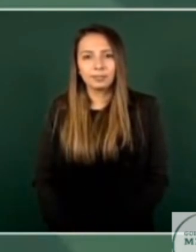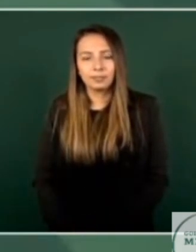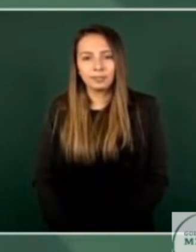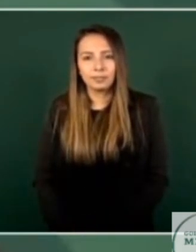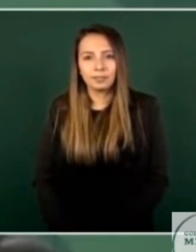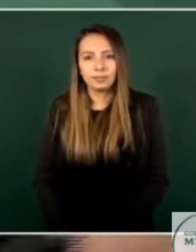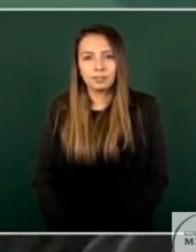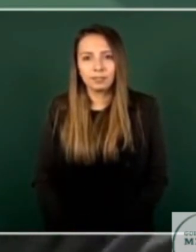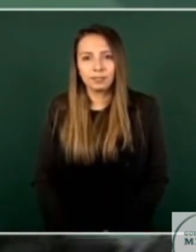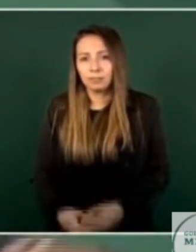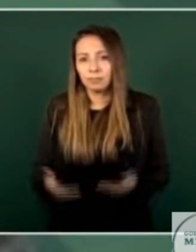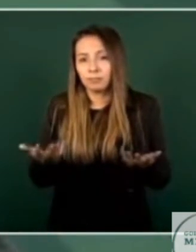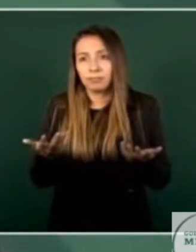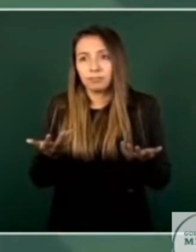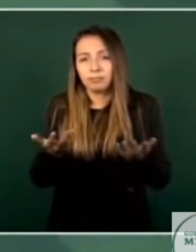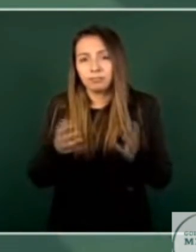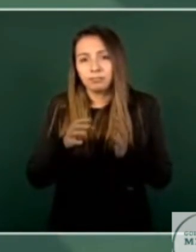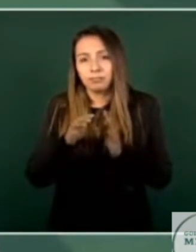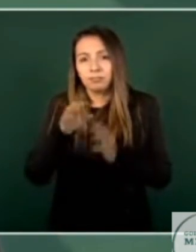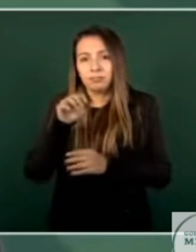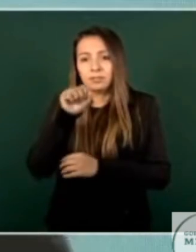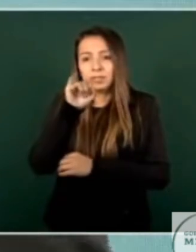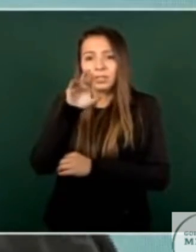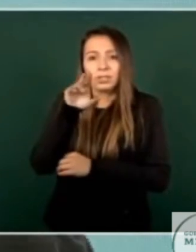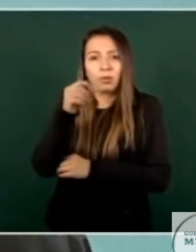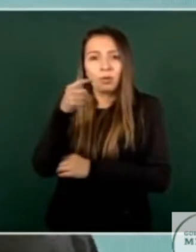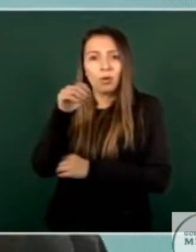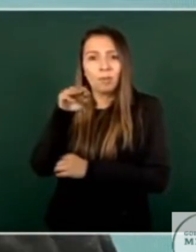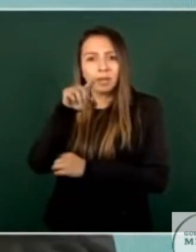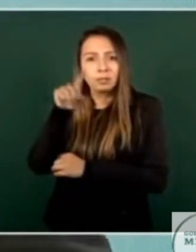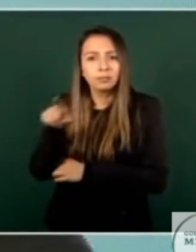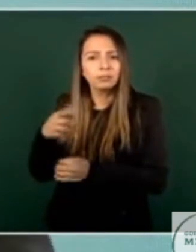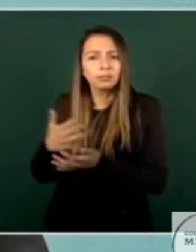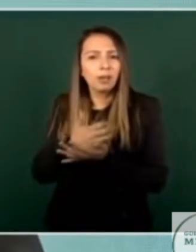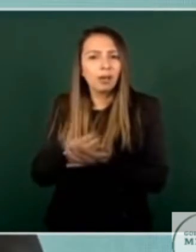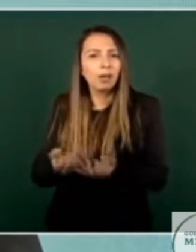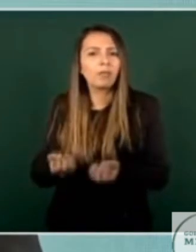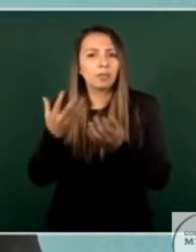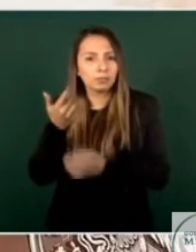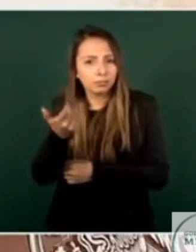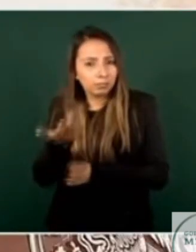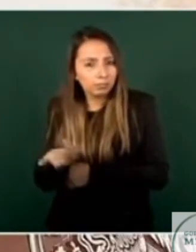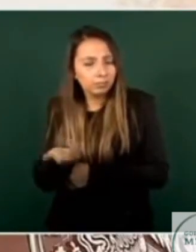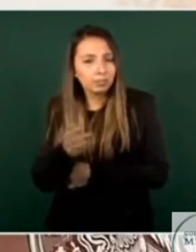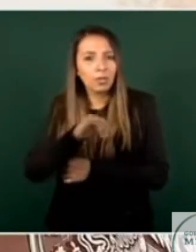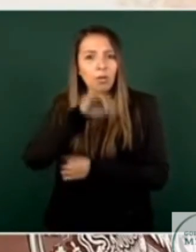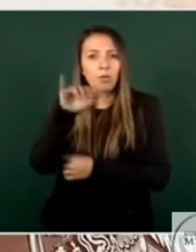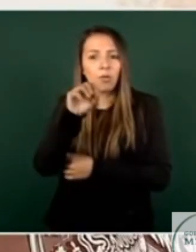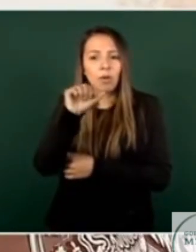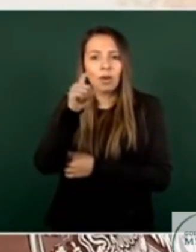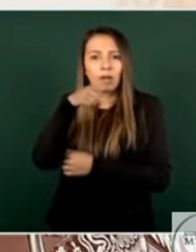cuánto gana Ciro Gómez Leiva cuánto gana Joaquín